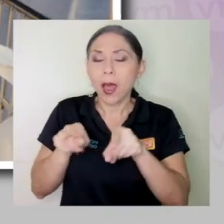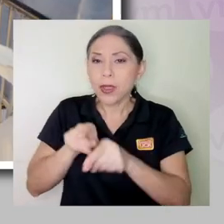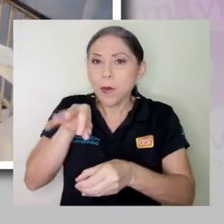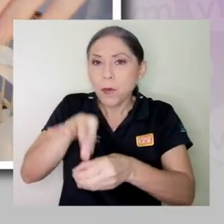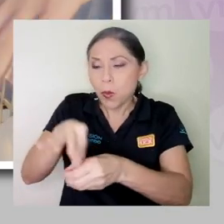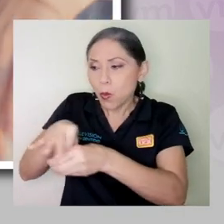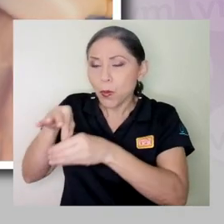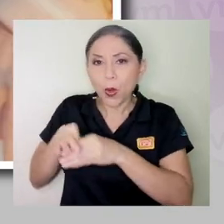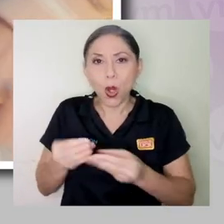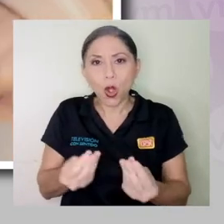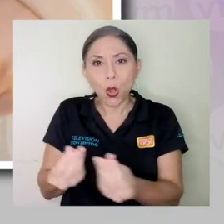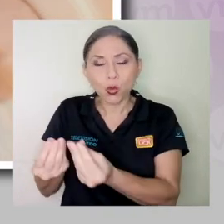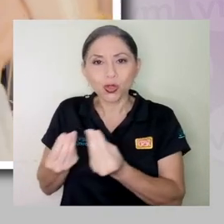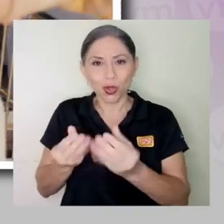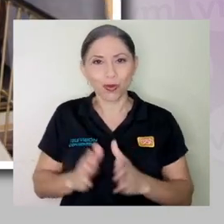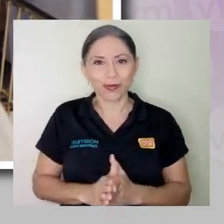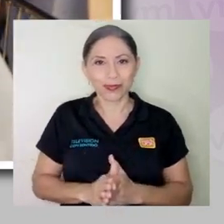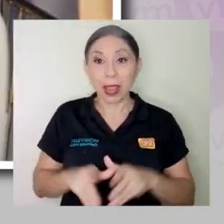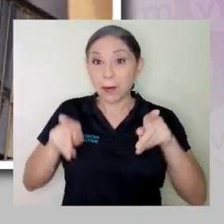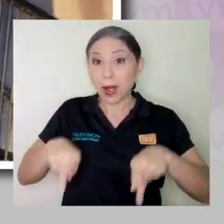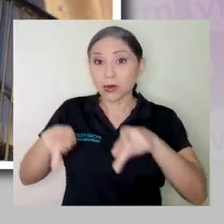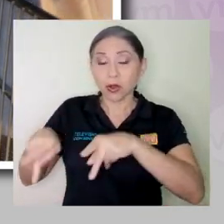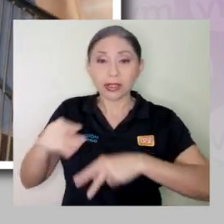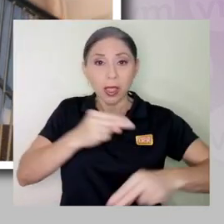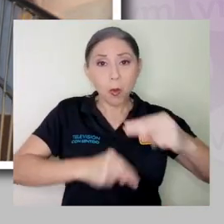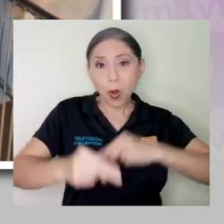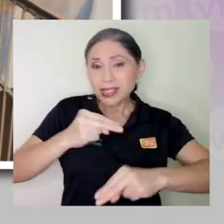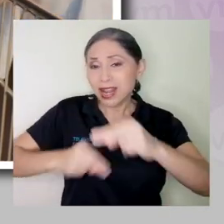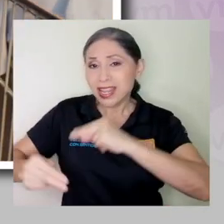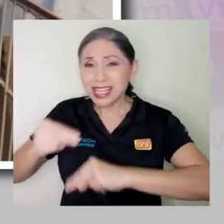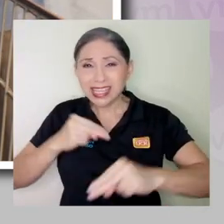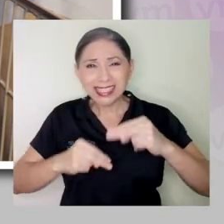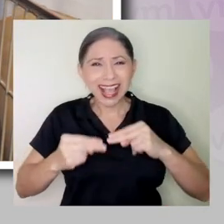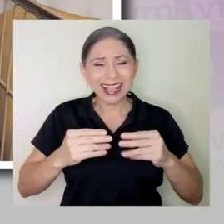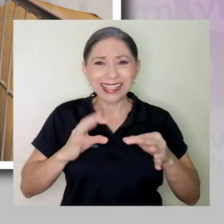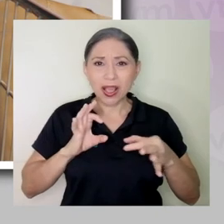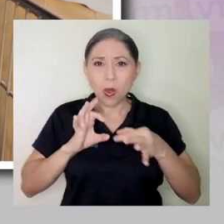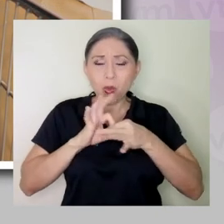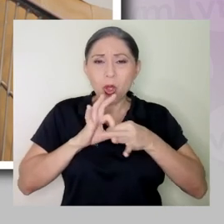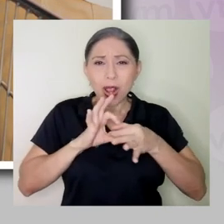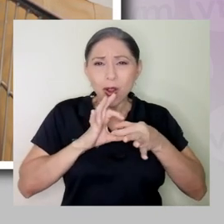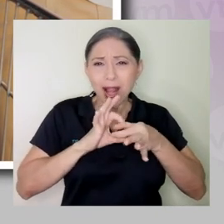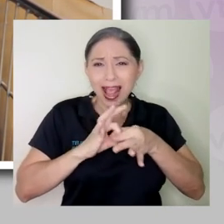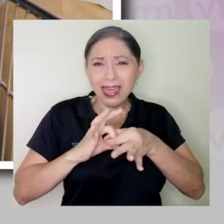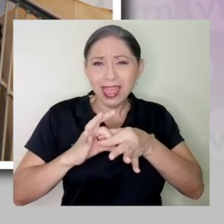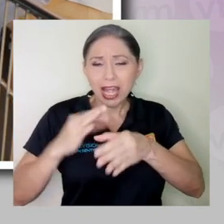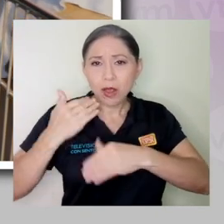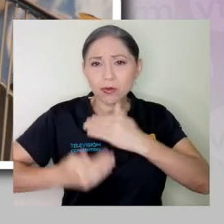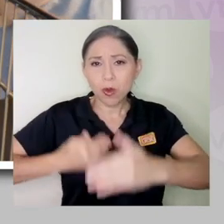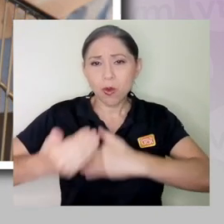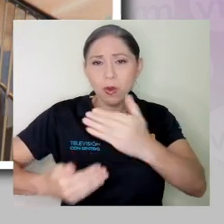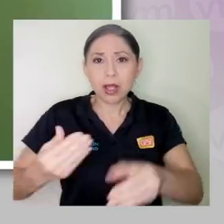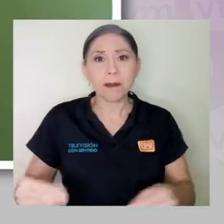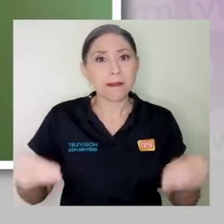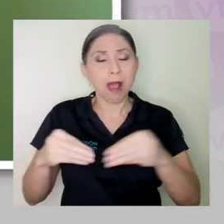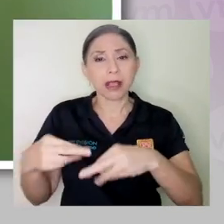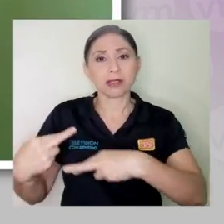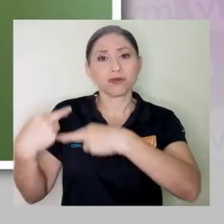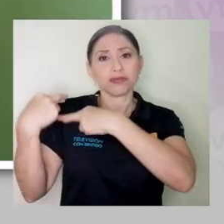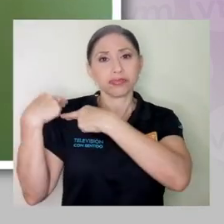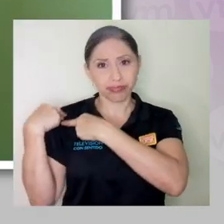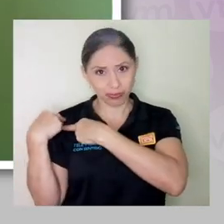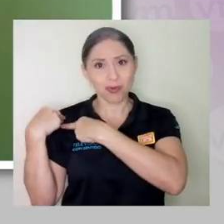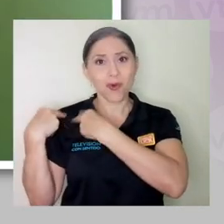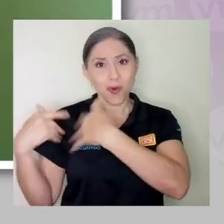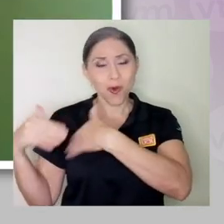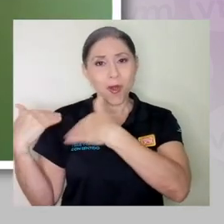parte de producción. Y los que comercializan y están vinculados con toda la cadena agroalimentaria, pues tenemos más responsabilidad